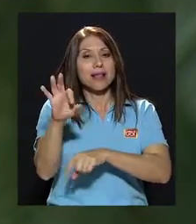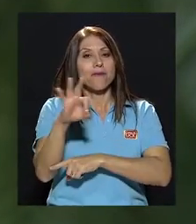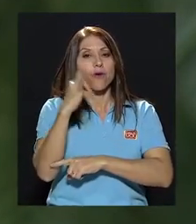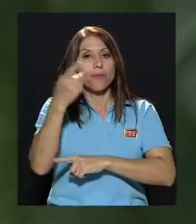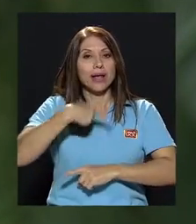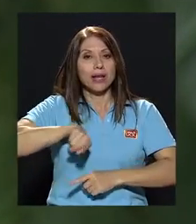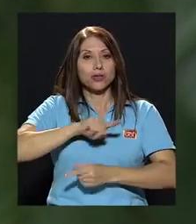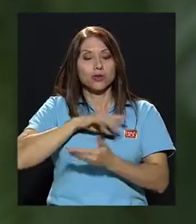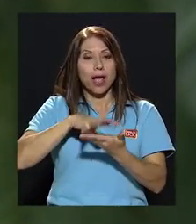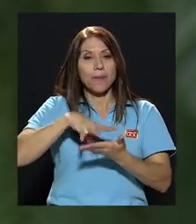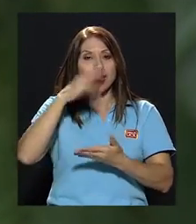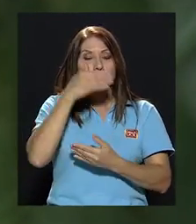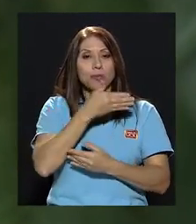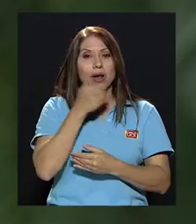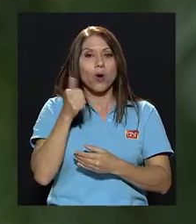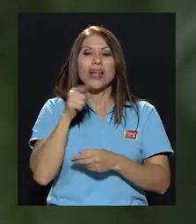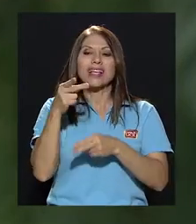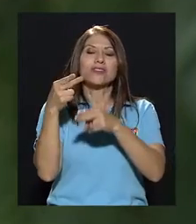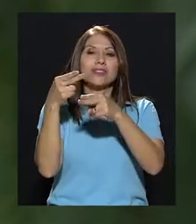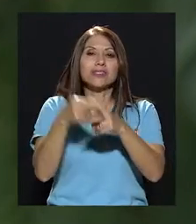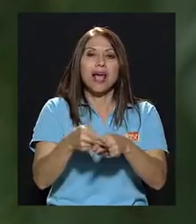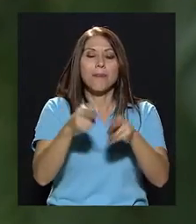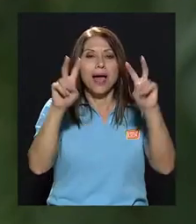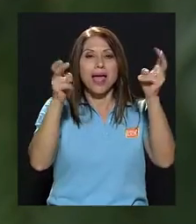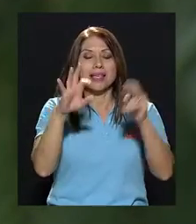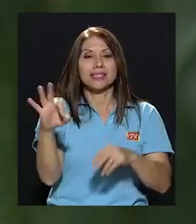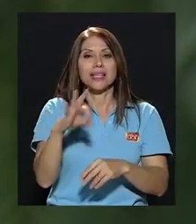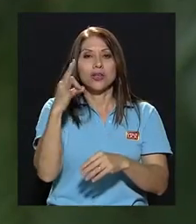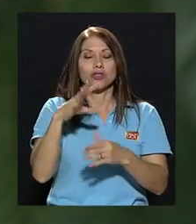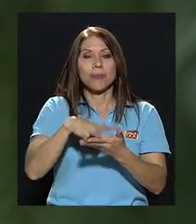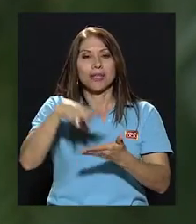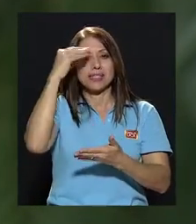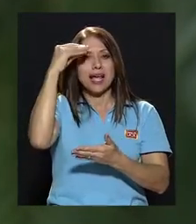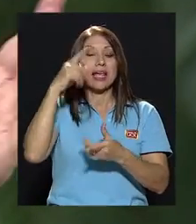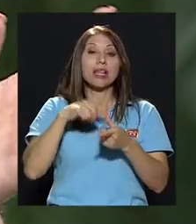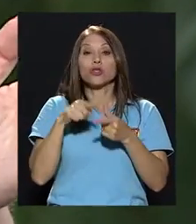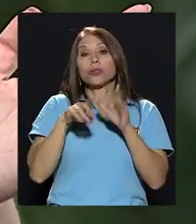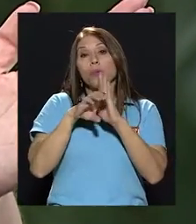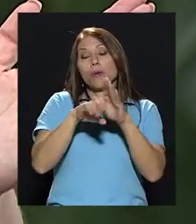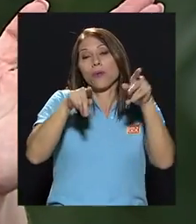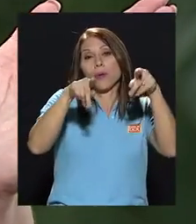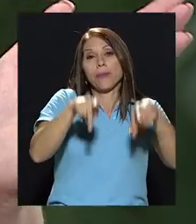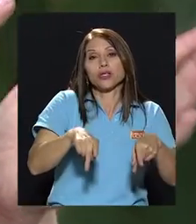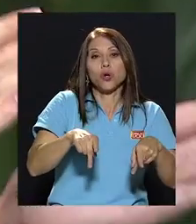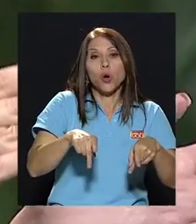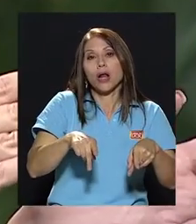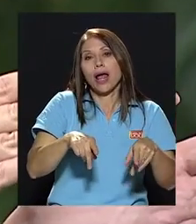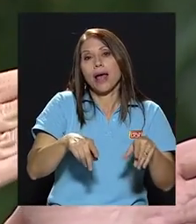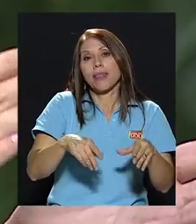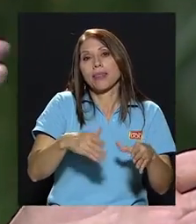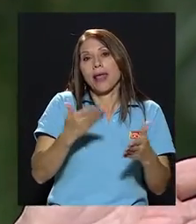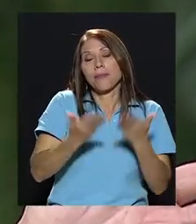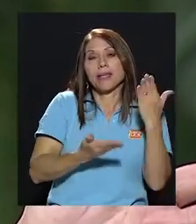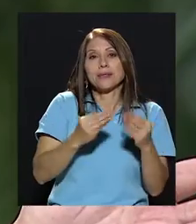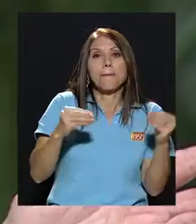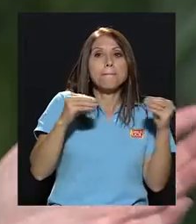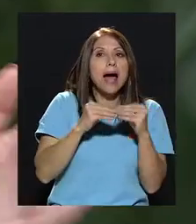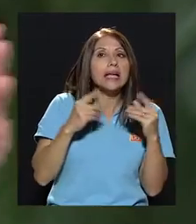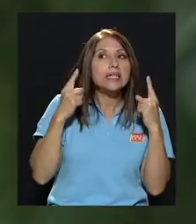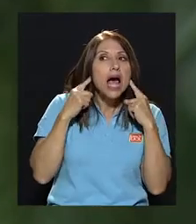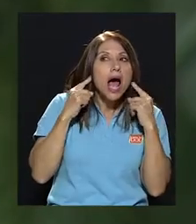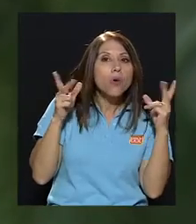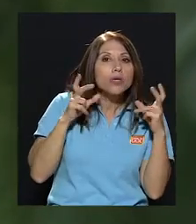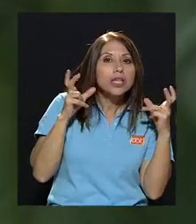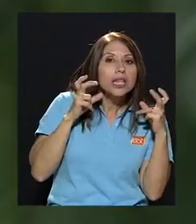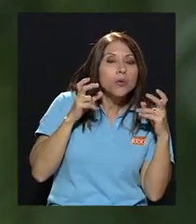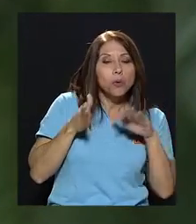aprendemos mejor, que es lo que llamamos estilos de aprendizaje. Entonces alguien podría ser en un estilo de aprendizaje más auditivo,